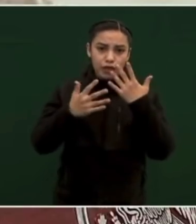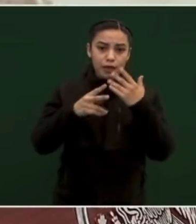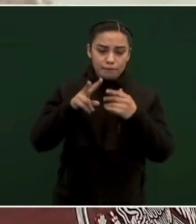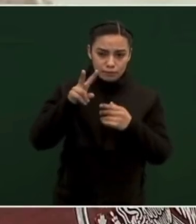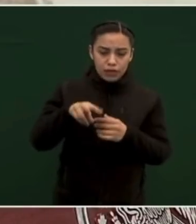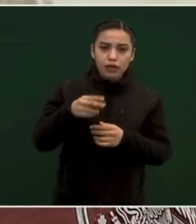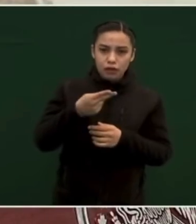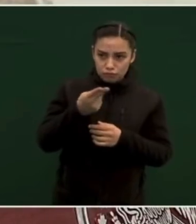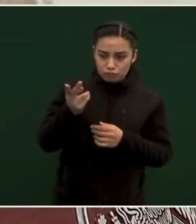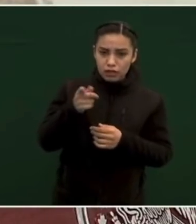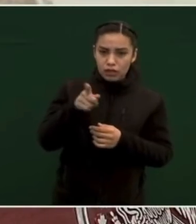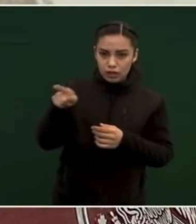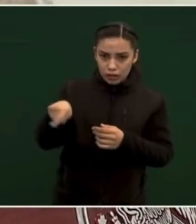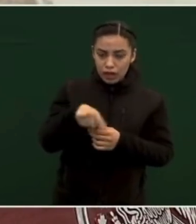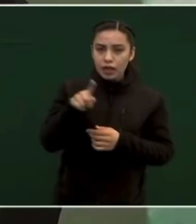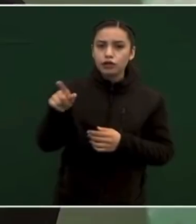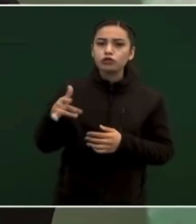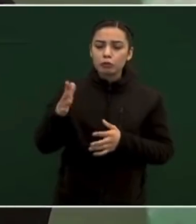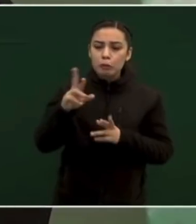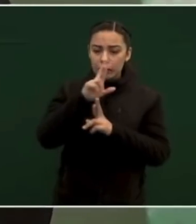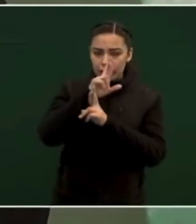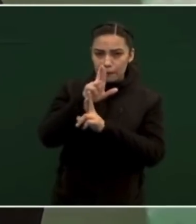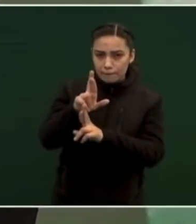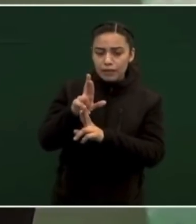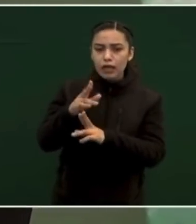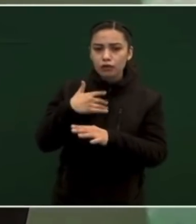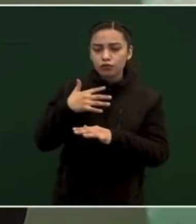con estas empresas